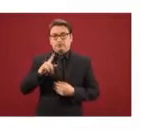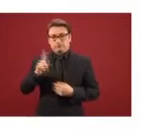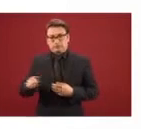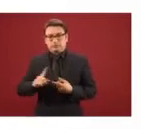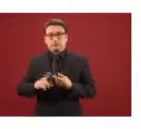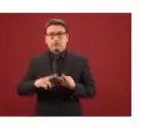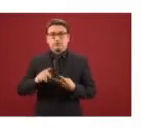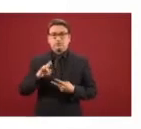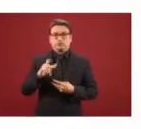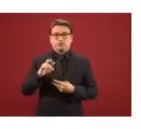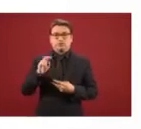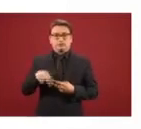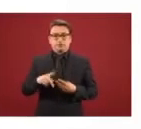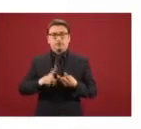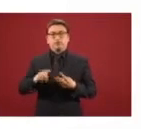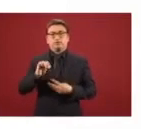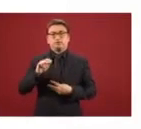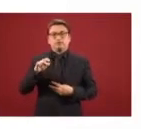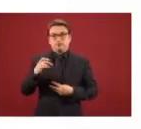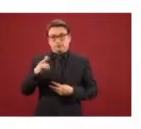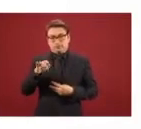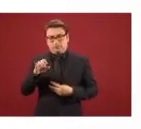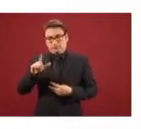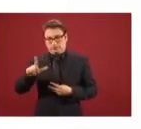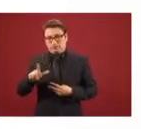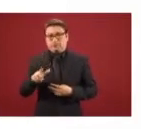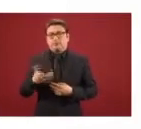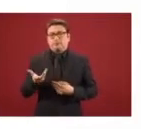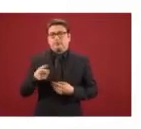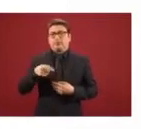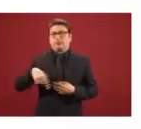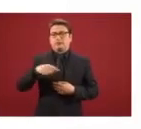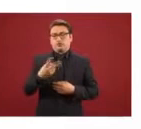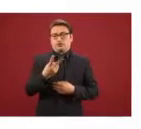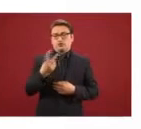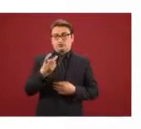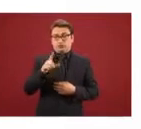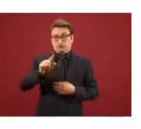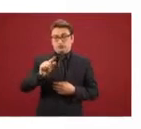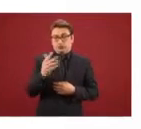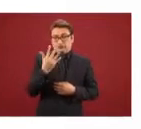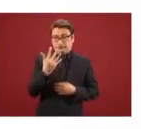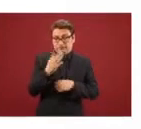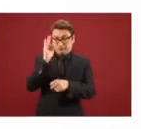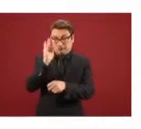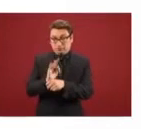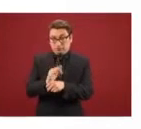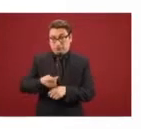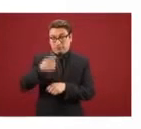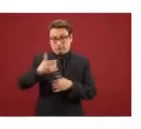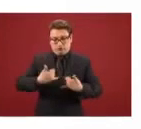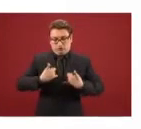Usulatán y San Miguel. Igualmente, los primeros 275 beneficiarios de